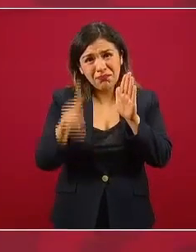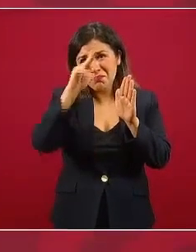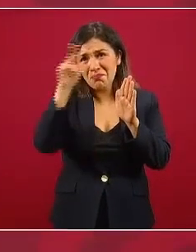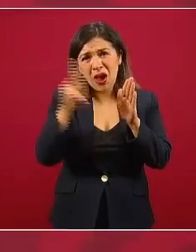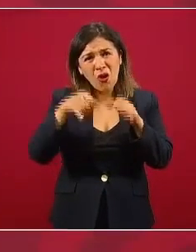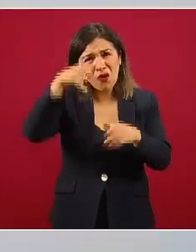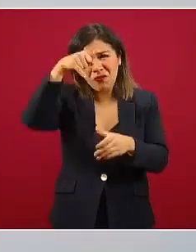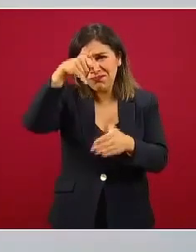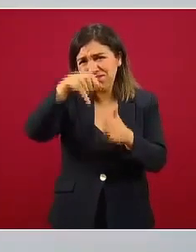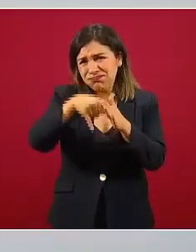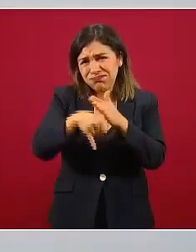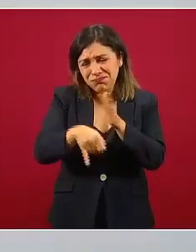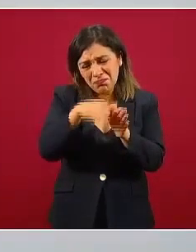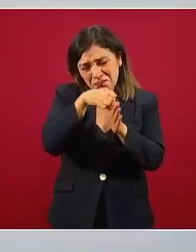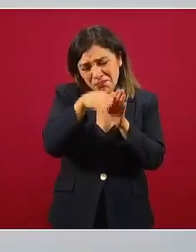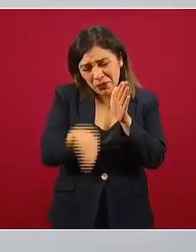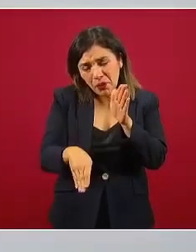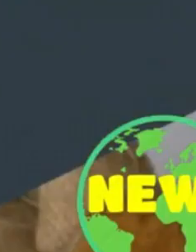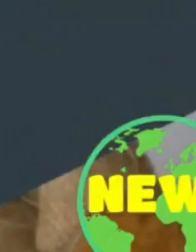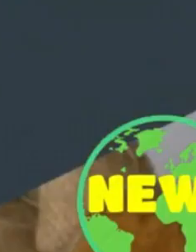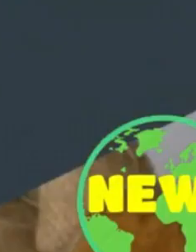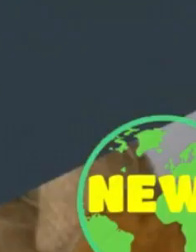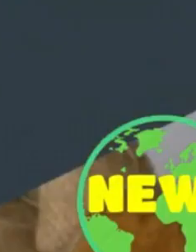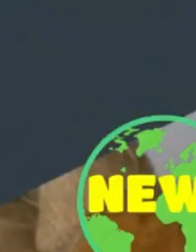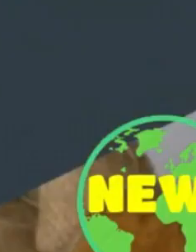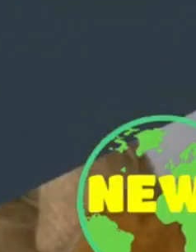fondo y vamos para arriba.